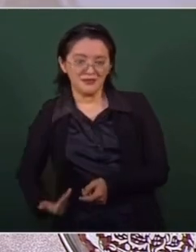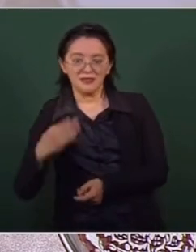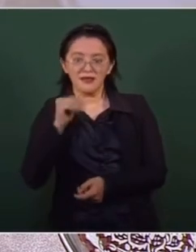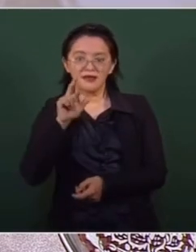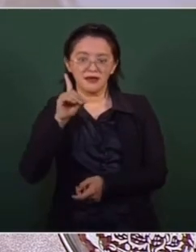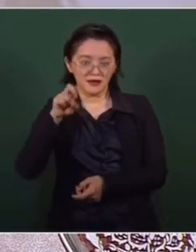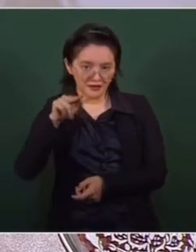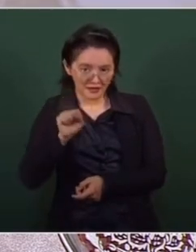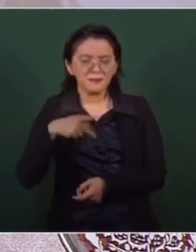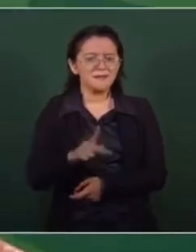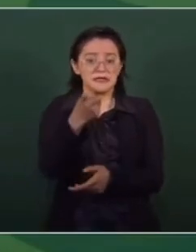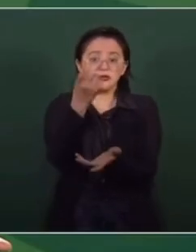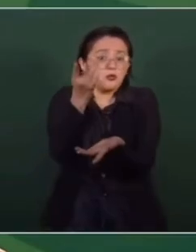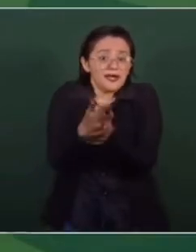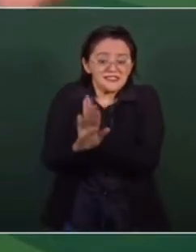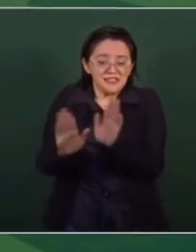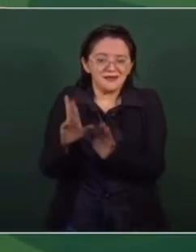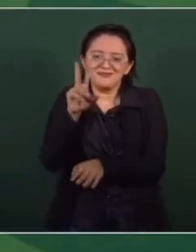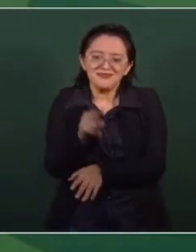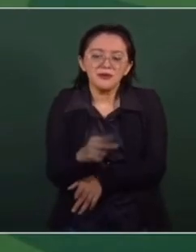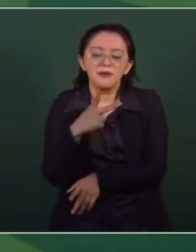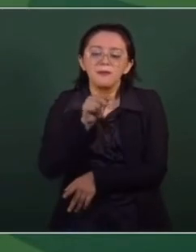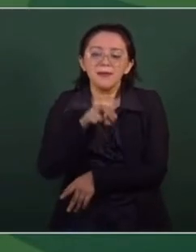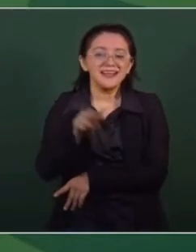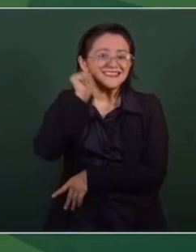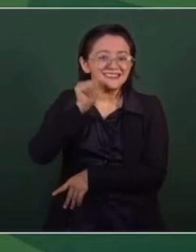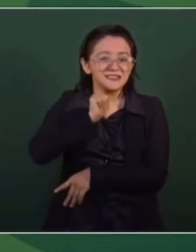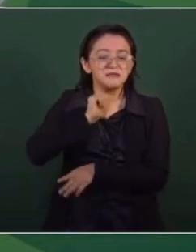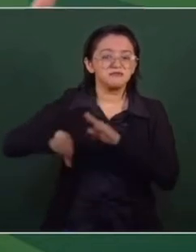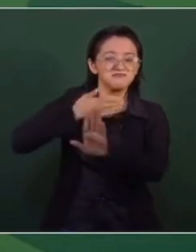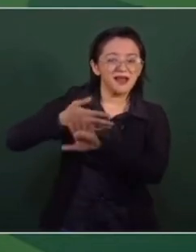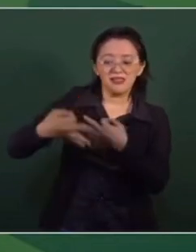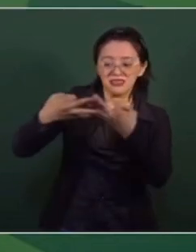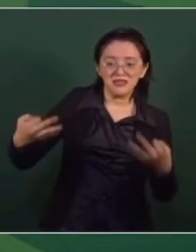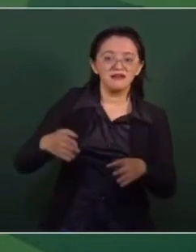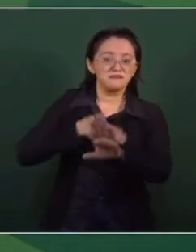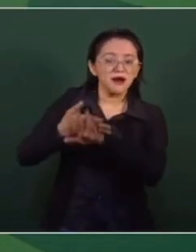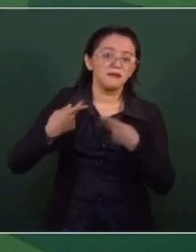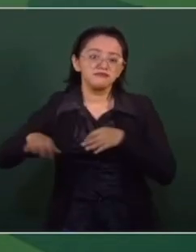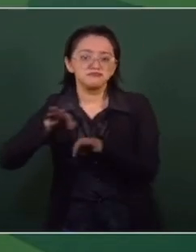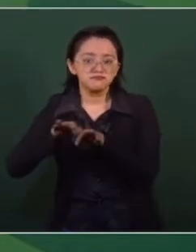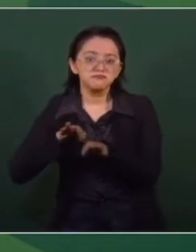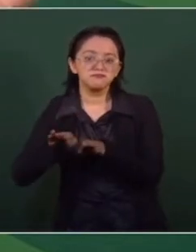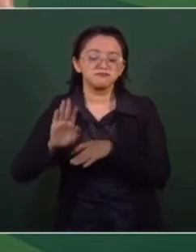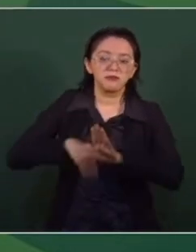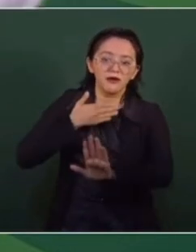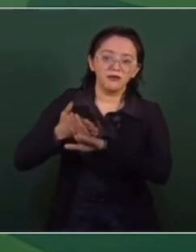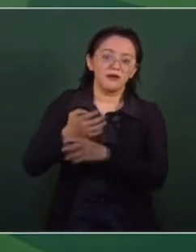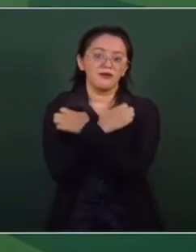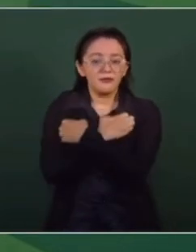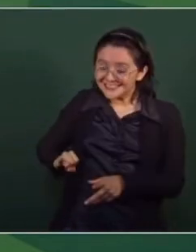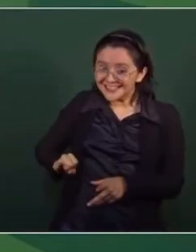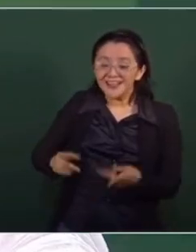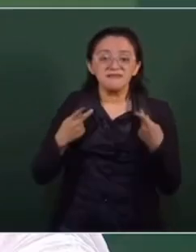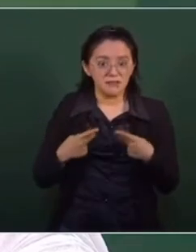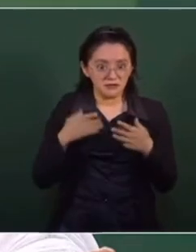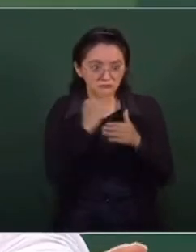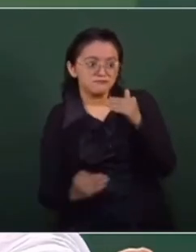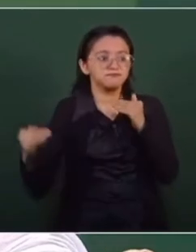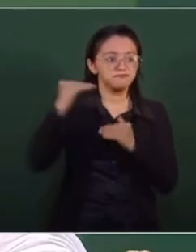fue el surgimiento. El PAN siempre estuvo en contra del ejido, en contra de los trabajadores, en contra de la educación pública.